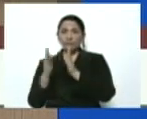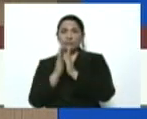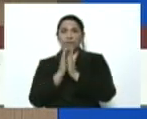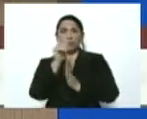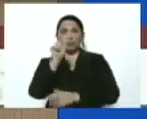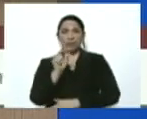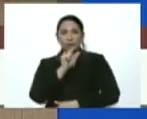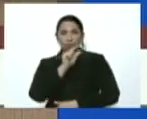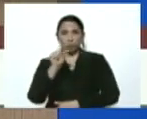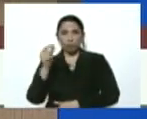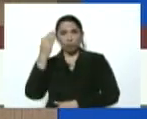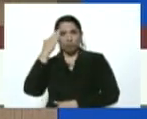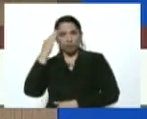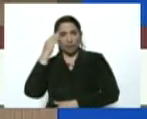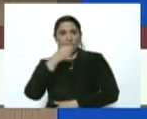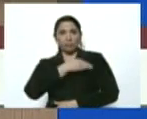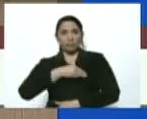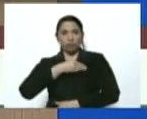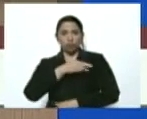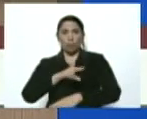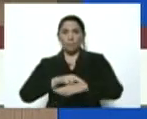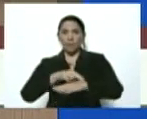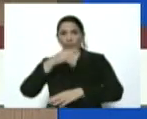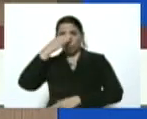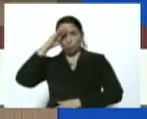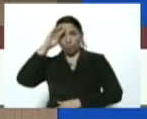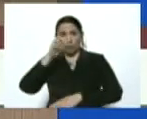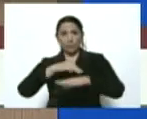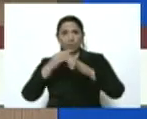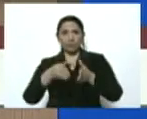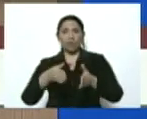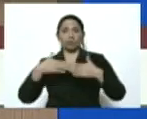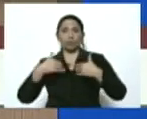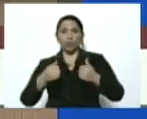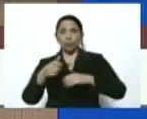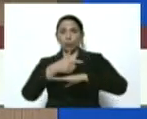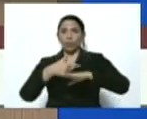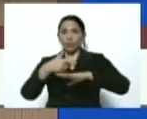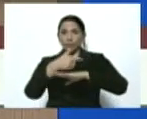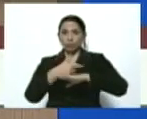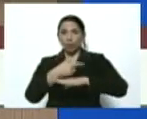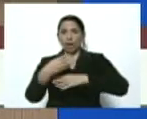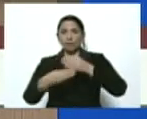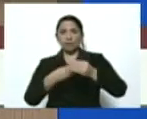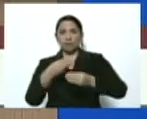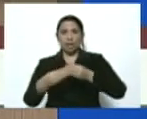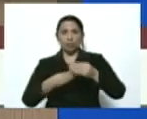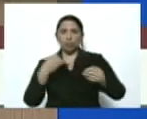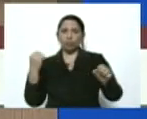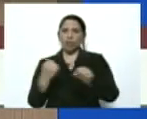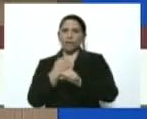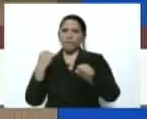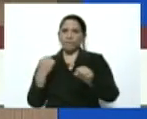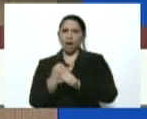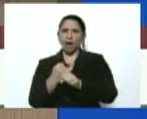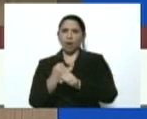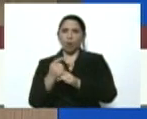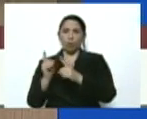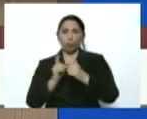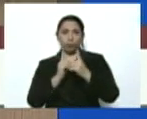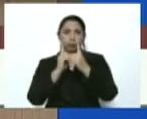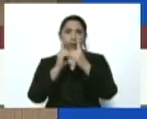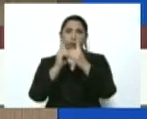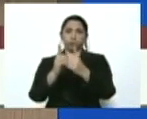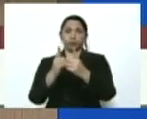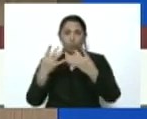que es la misión médica cubana, que el Ministerio de la Salud, que la Gobernación, están haciendo un trabajo de acompañamiento,